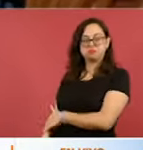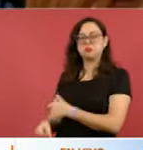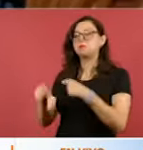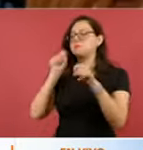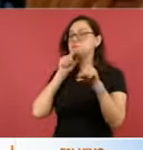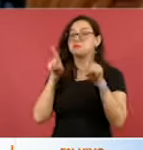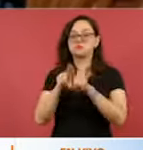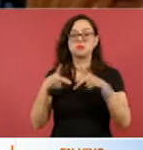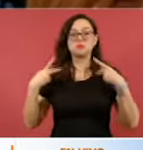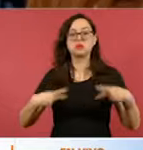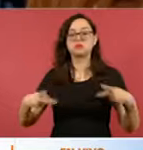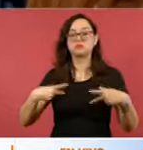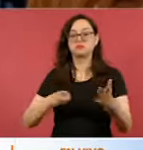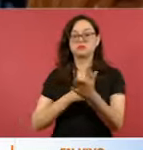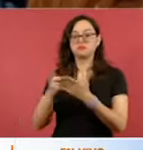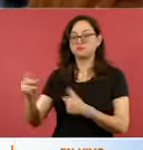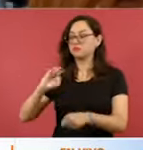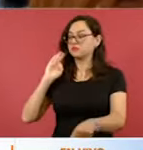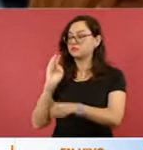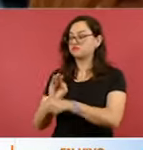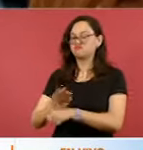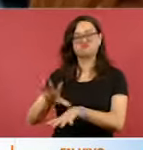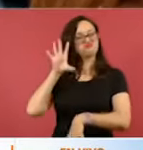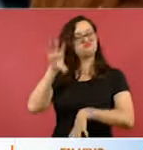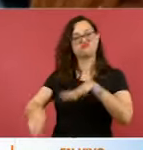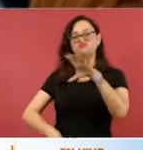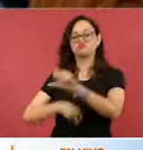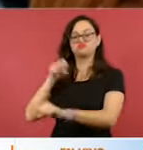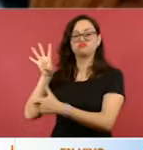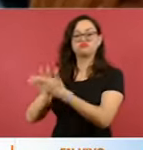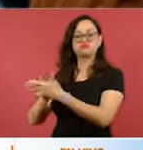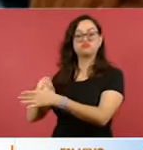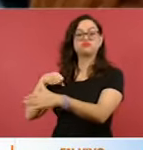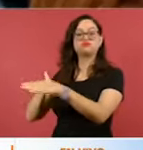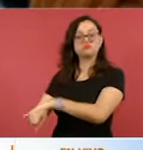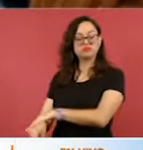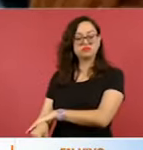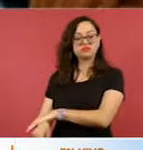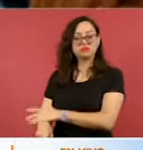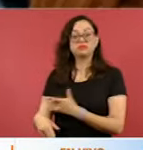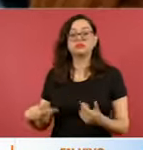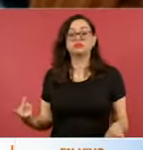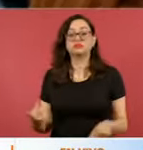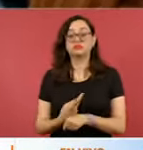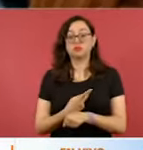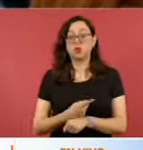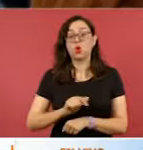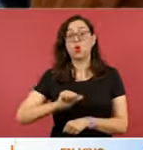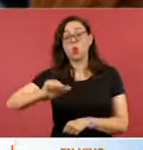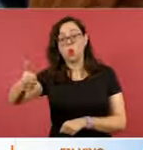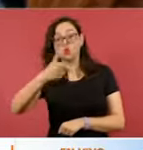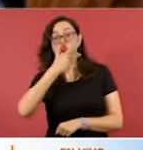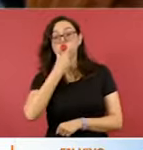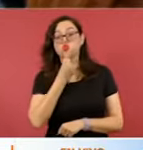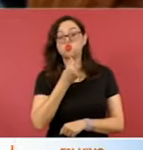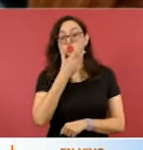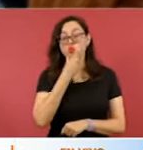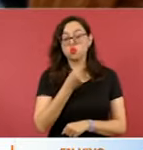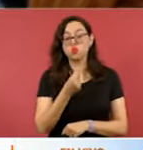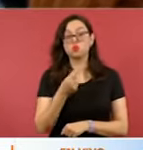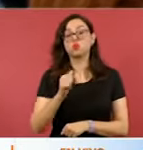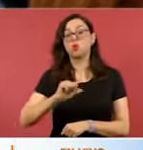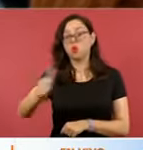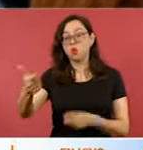y de defensores de derechos humanos. En este panorama, y faltó decir que tampoco dejaron inscribir a un gran porcentaje